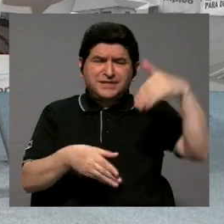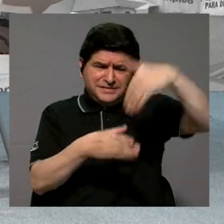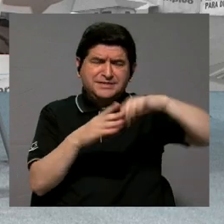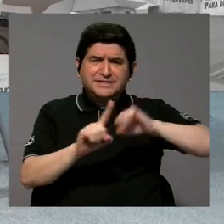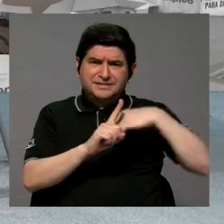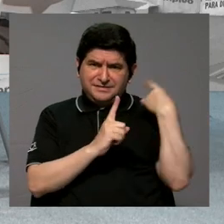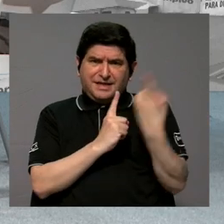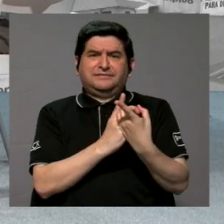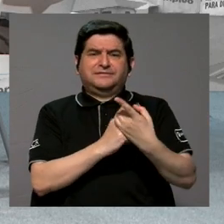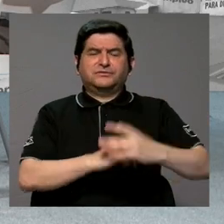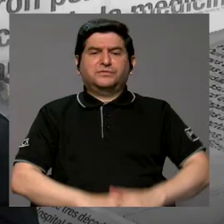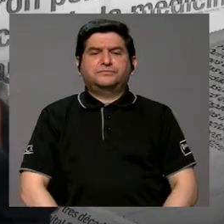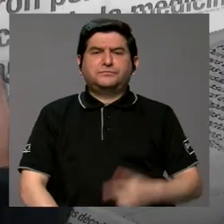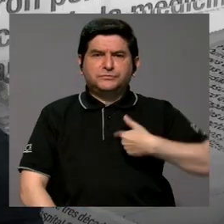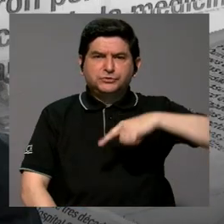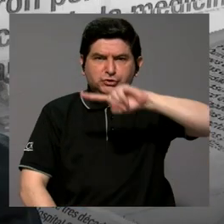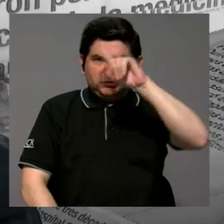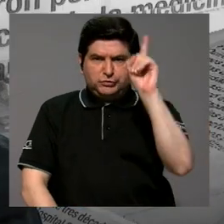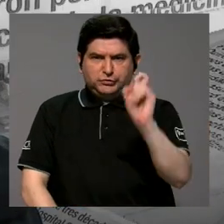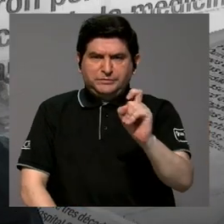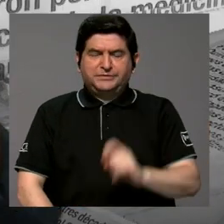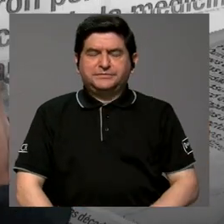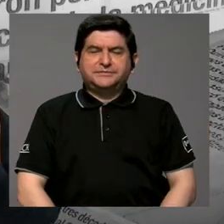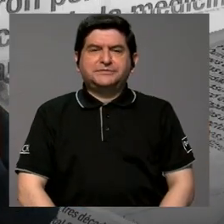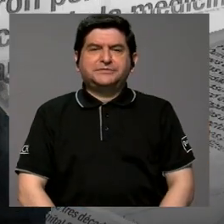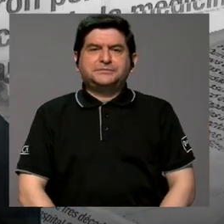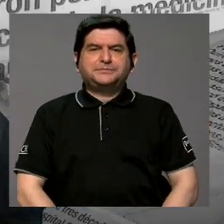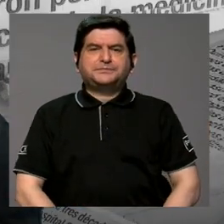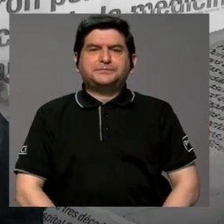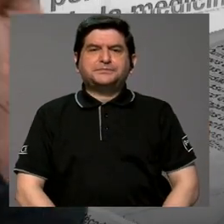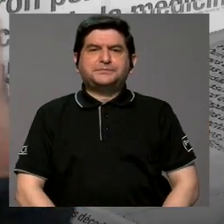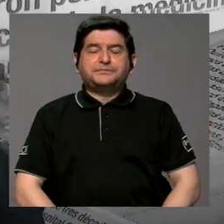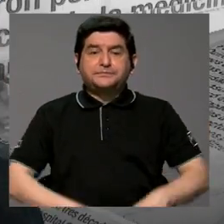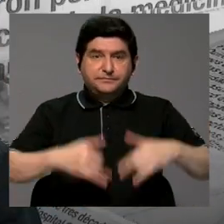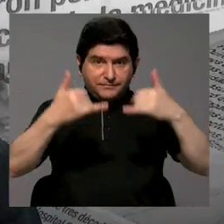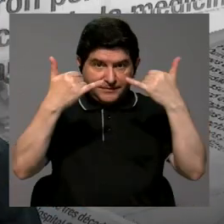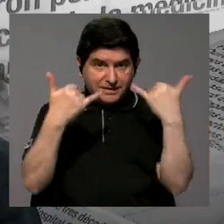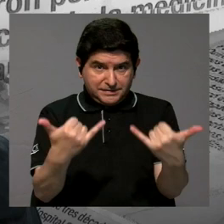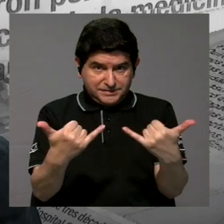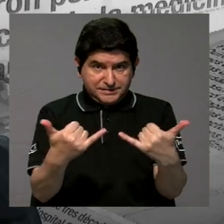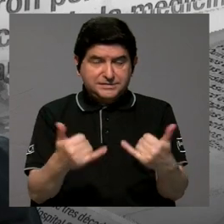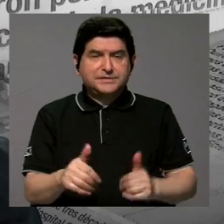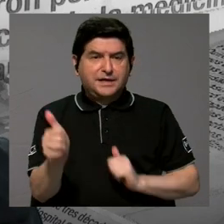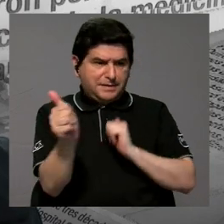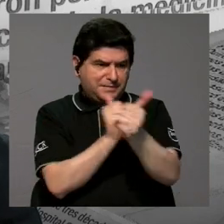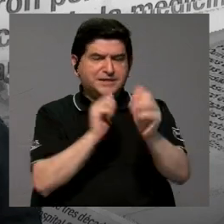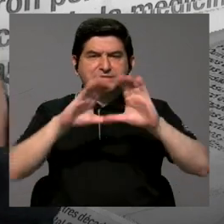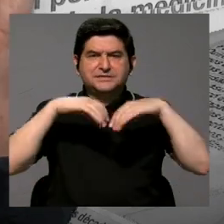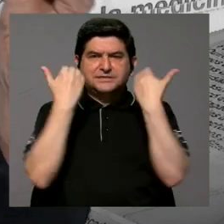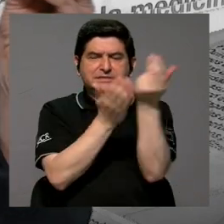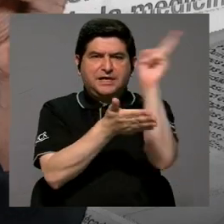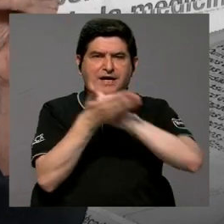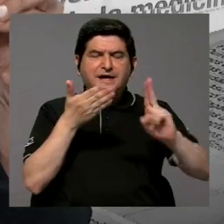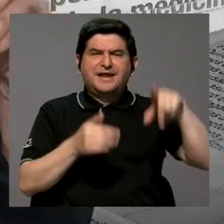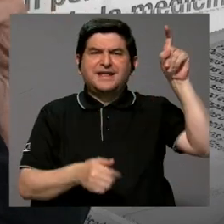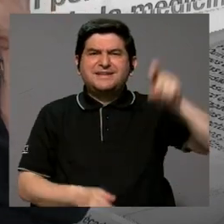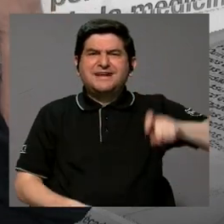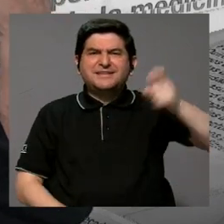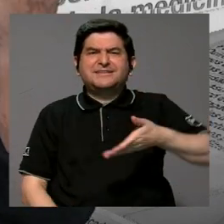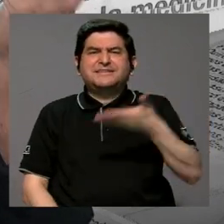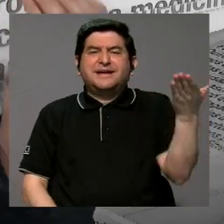sociedad entonces mi pregunta hacia usted habiendo pasado por el consejo universitario que